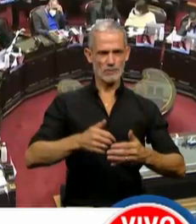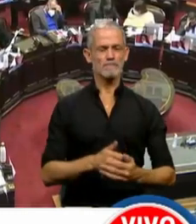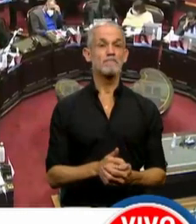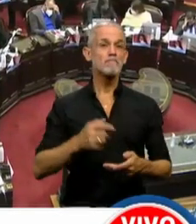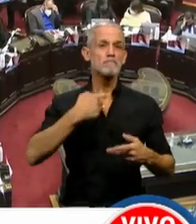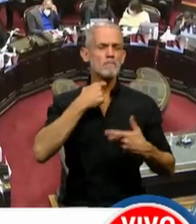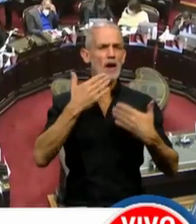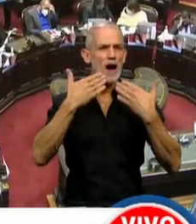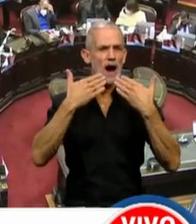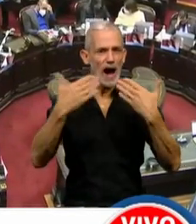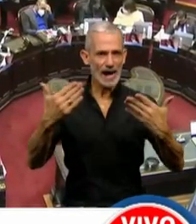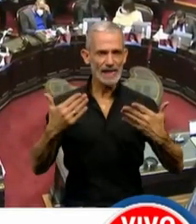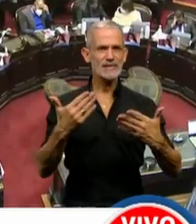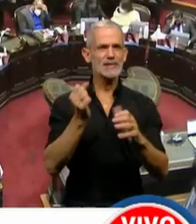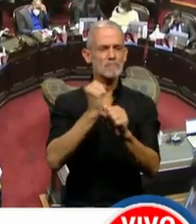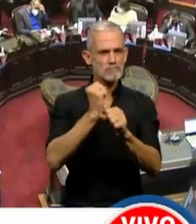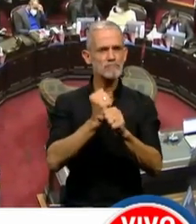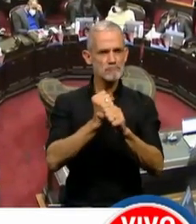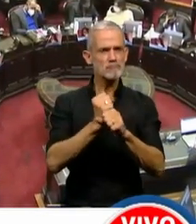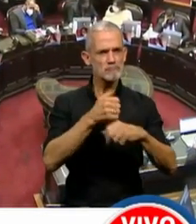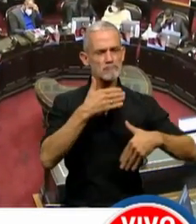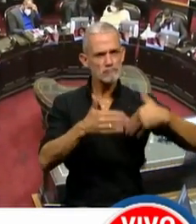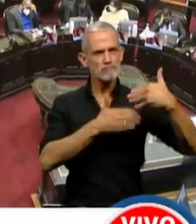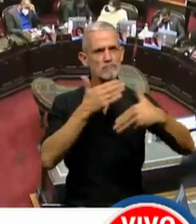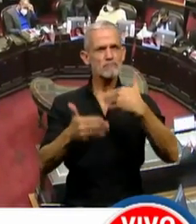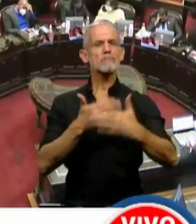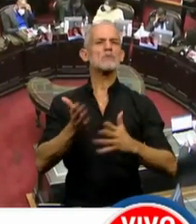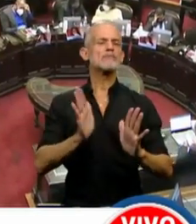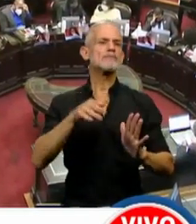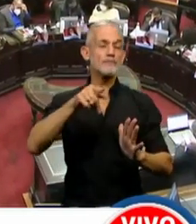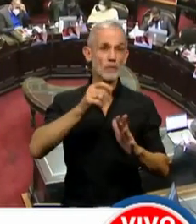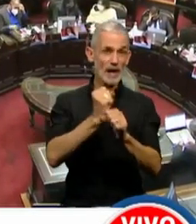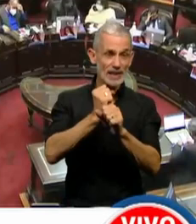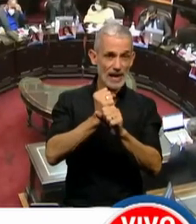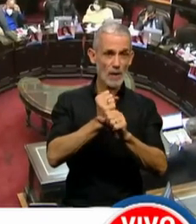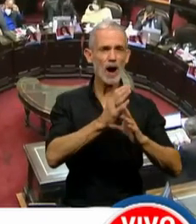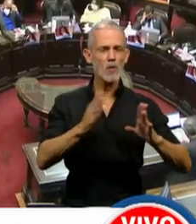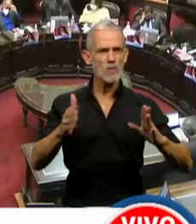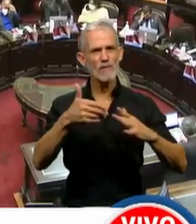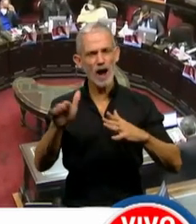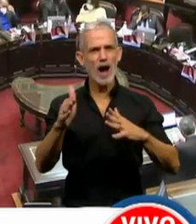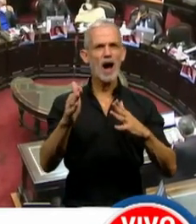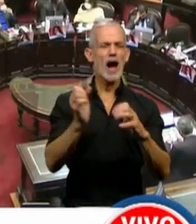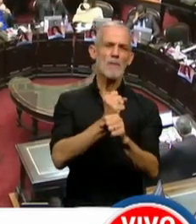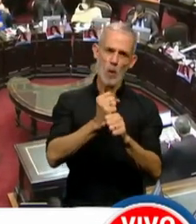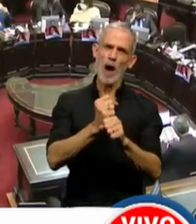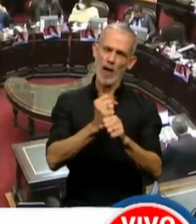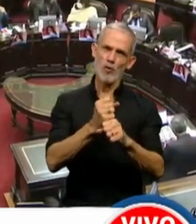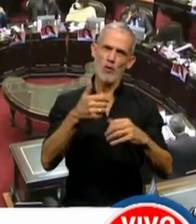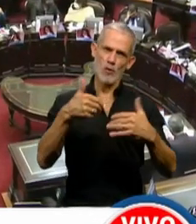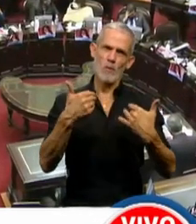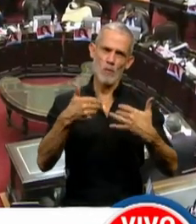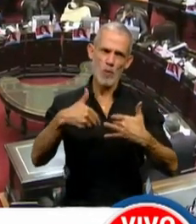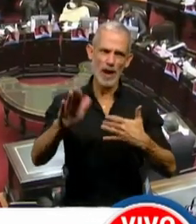Quiero agradecerles el trabajo que se ha venido realizando y que esto pueda ser aprobado, no solo como